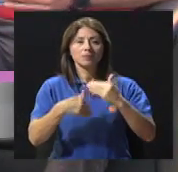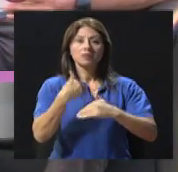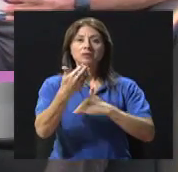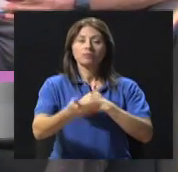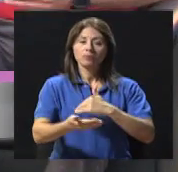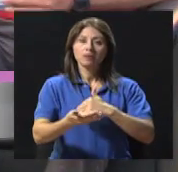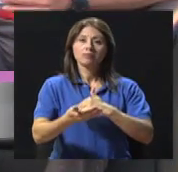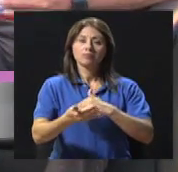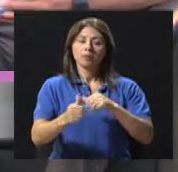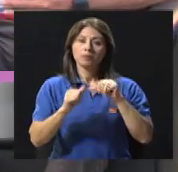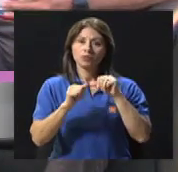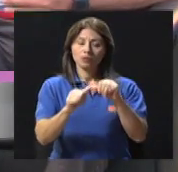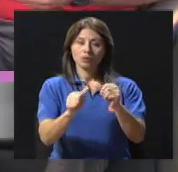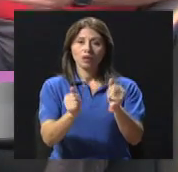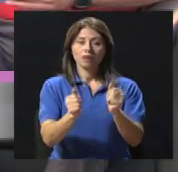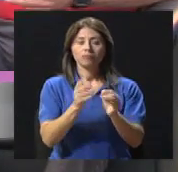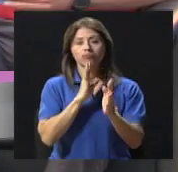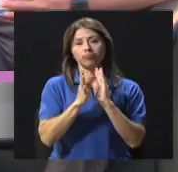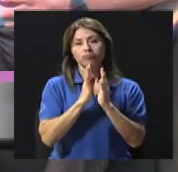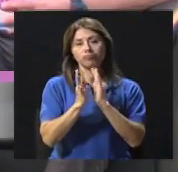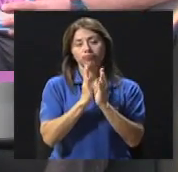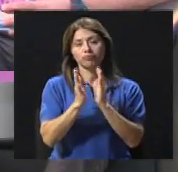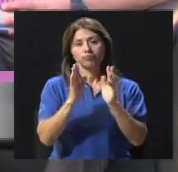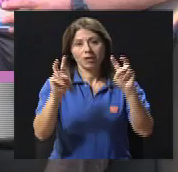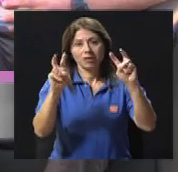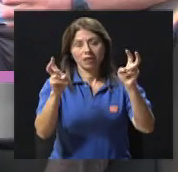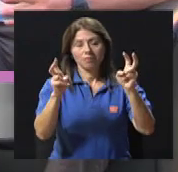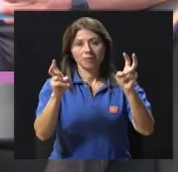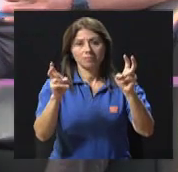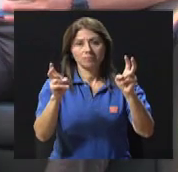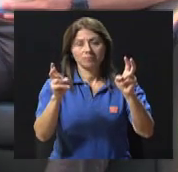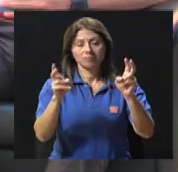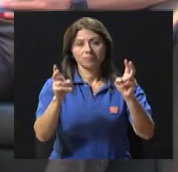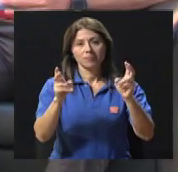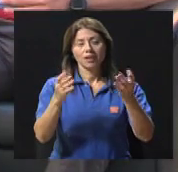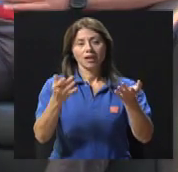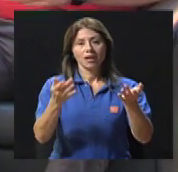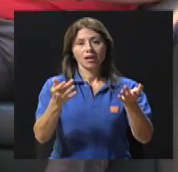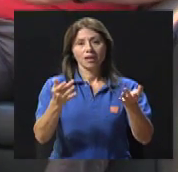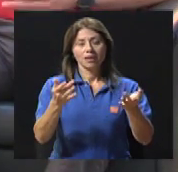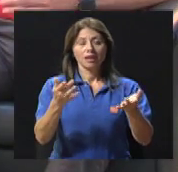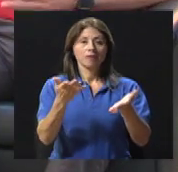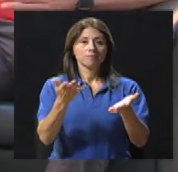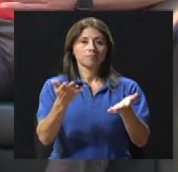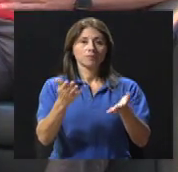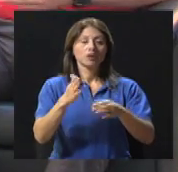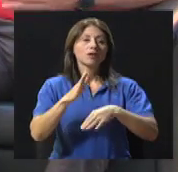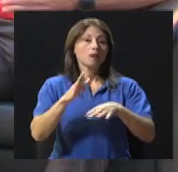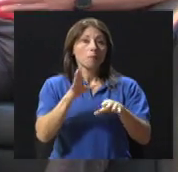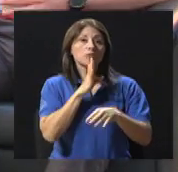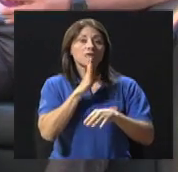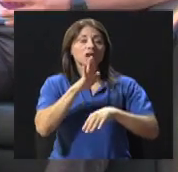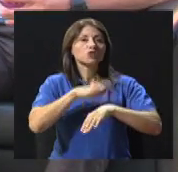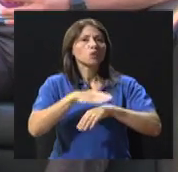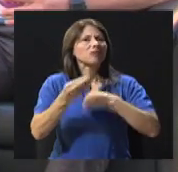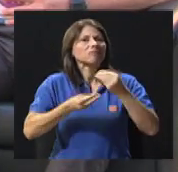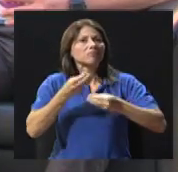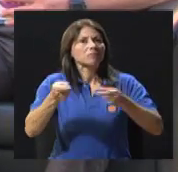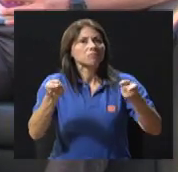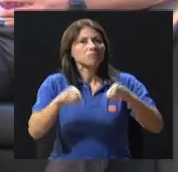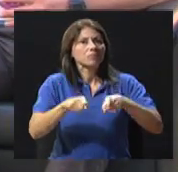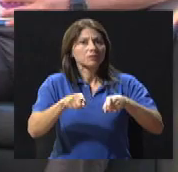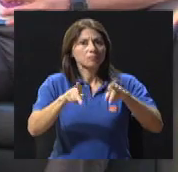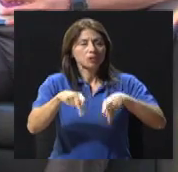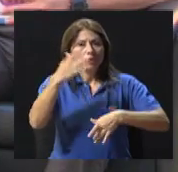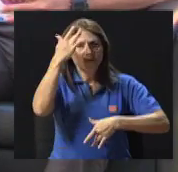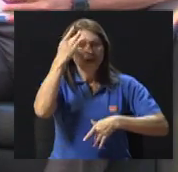luego retomar este tema y conversar acerca del tipo de manejo que quedan de este tipo